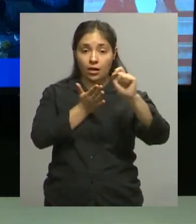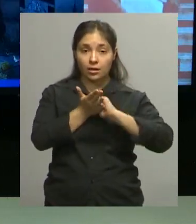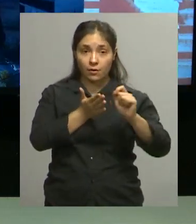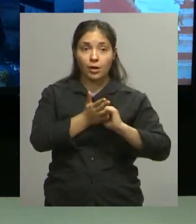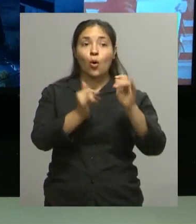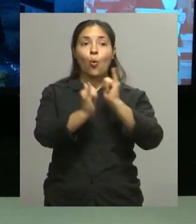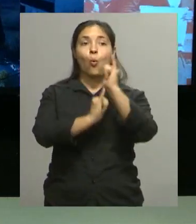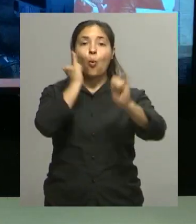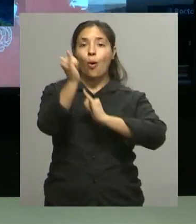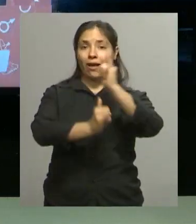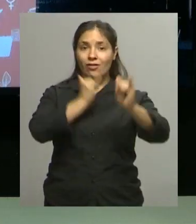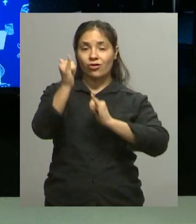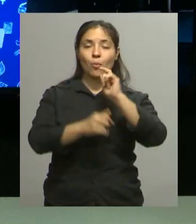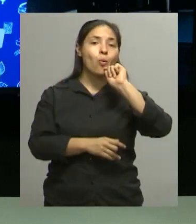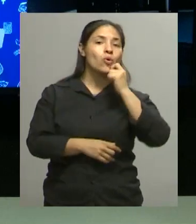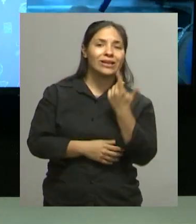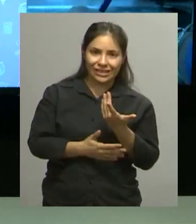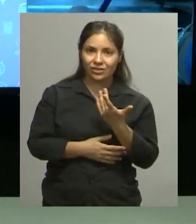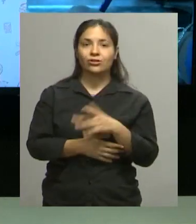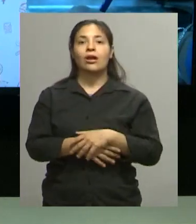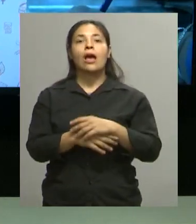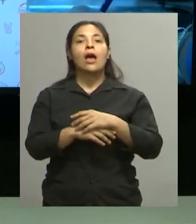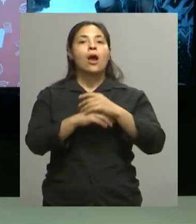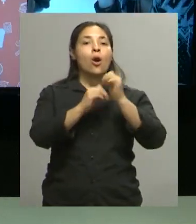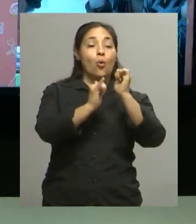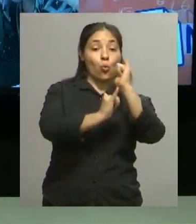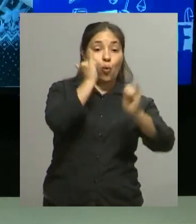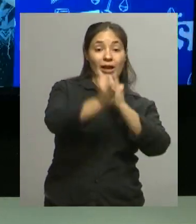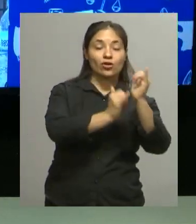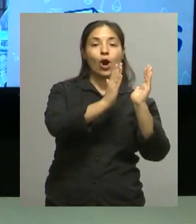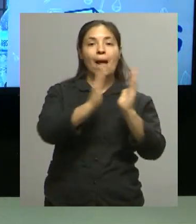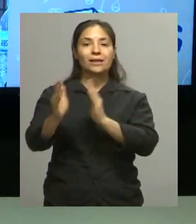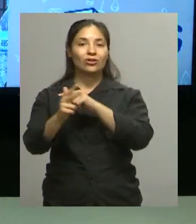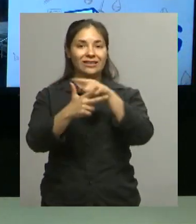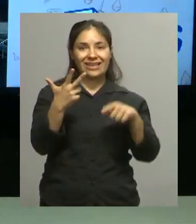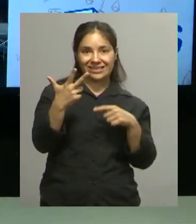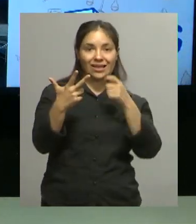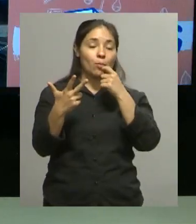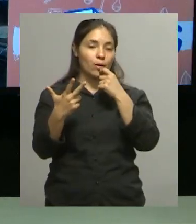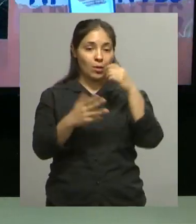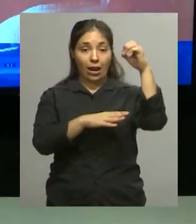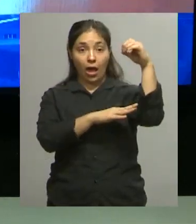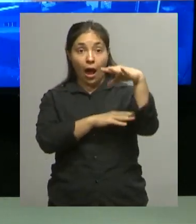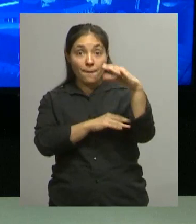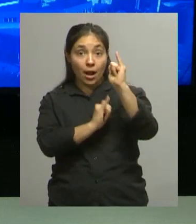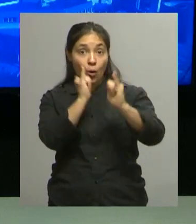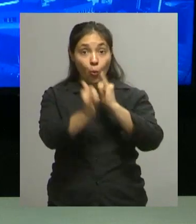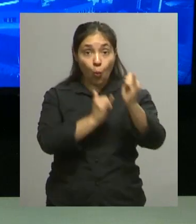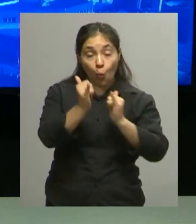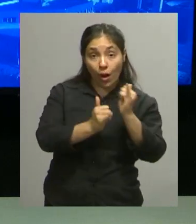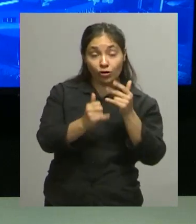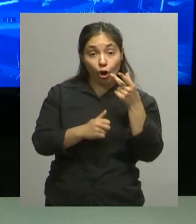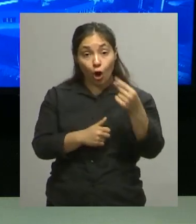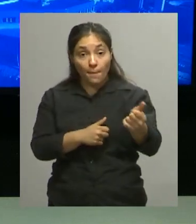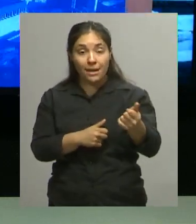cuento Que es muy bonito Este cuento tiene tres capítulos Entonces, si compras la Lámpara Cuento Colaborás con el club Todos los